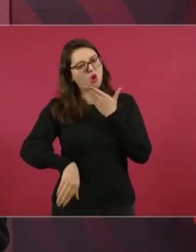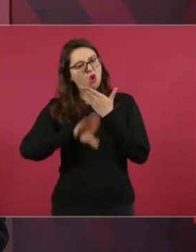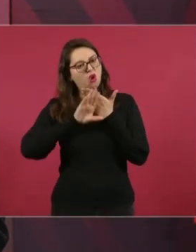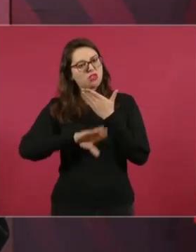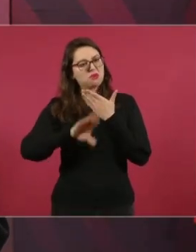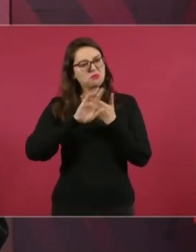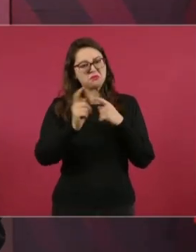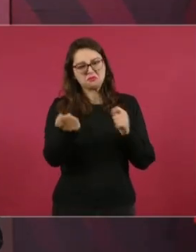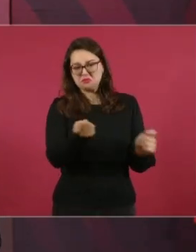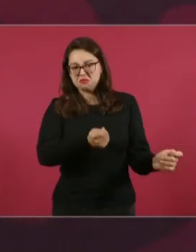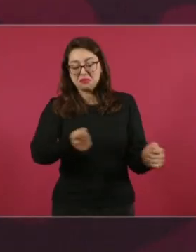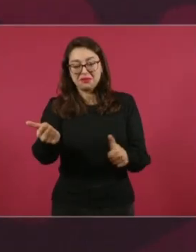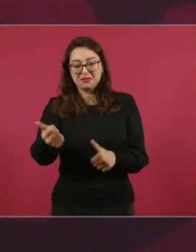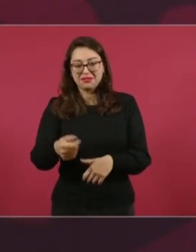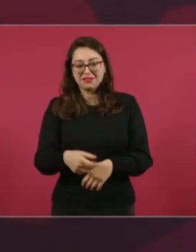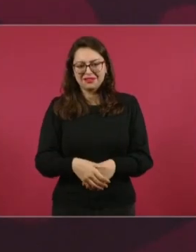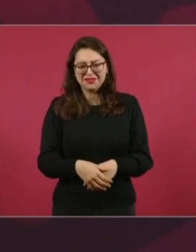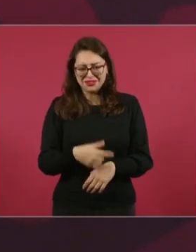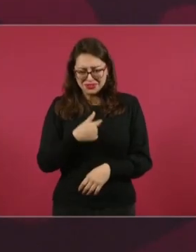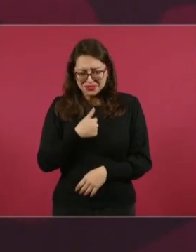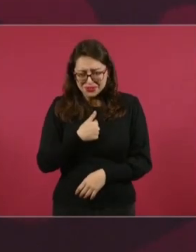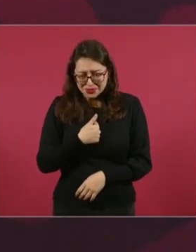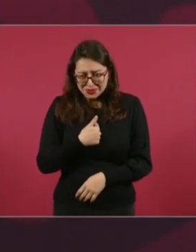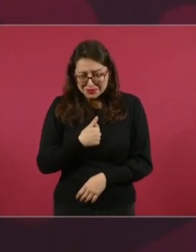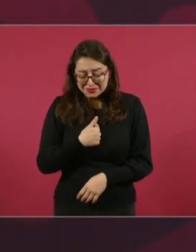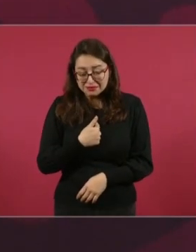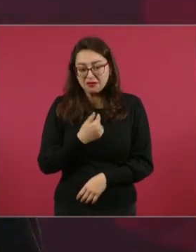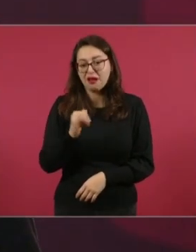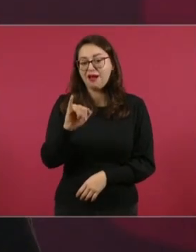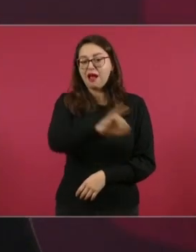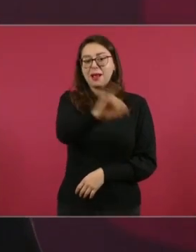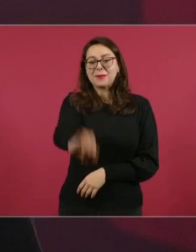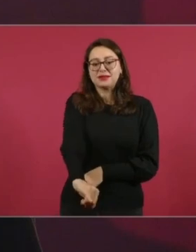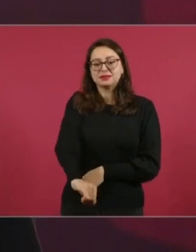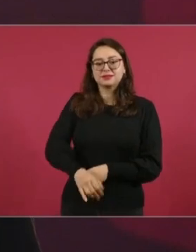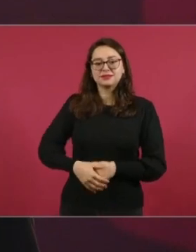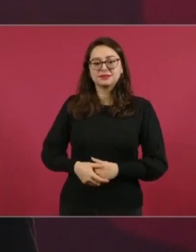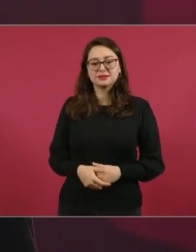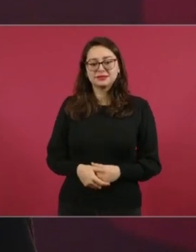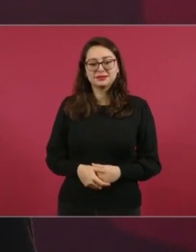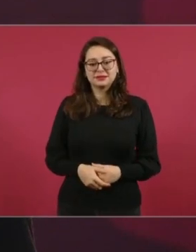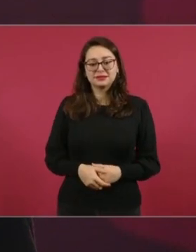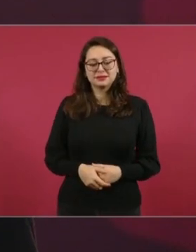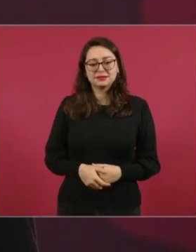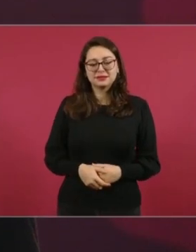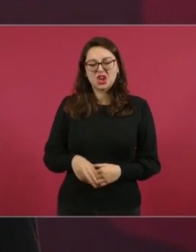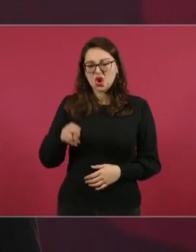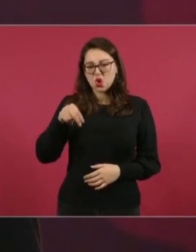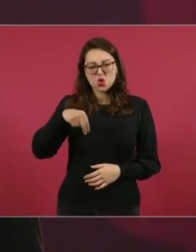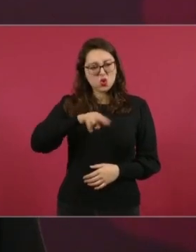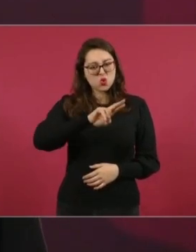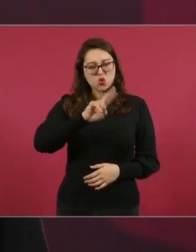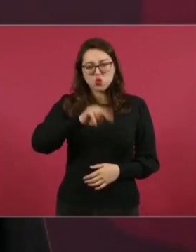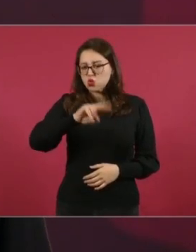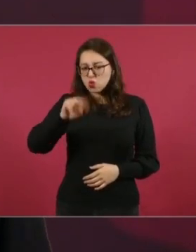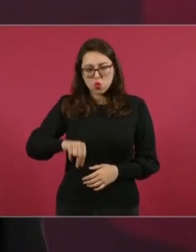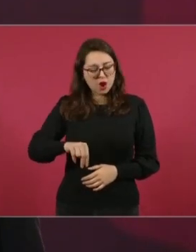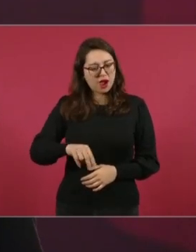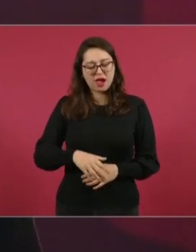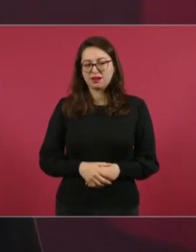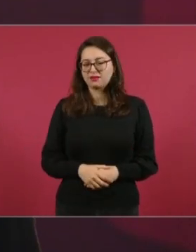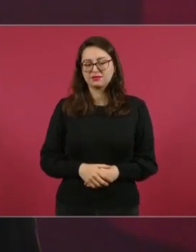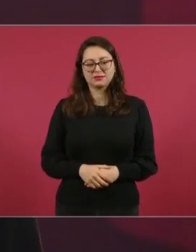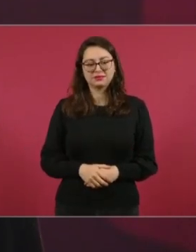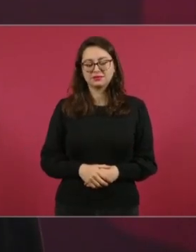nunca he hecho eso con nadie, nunca lo haría.